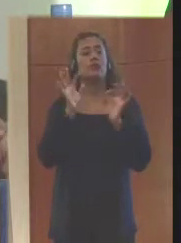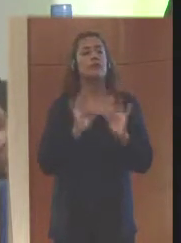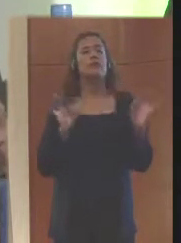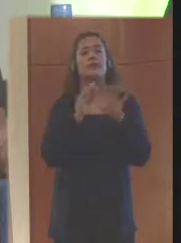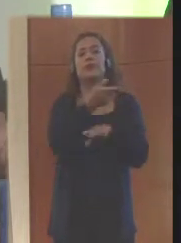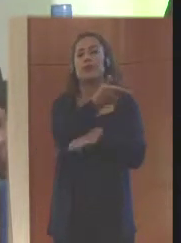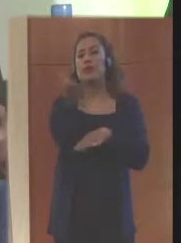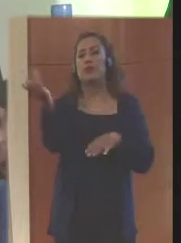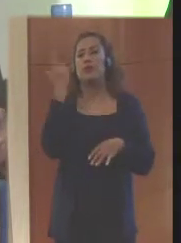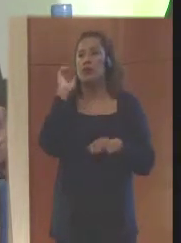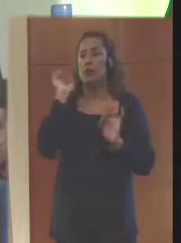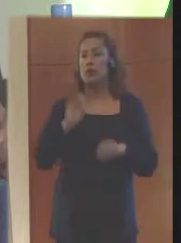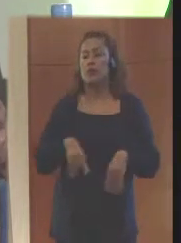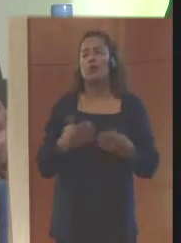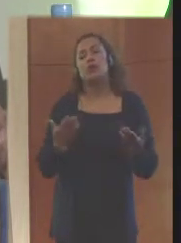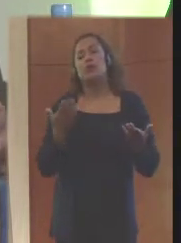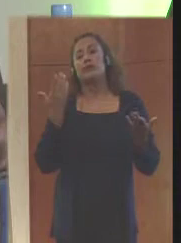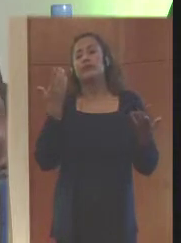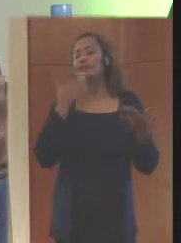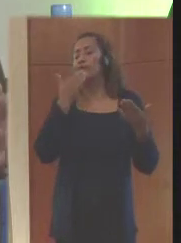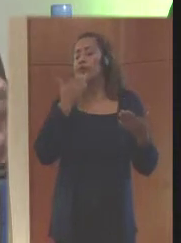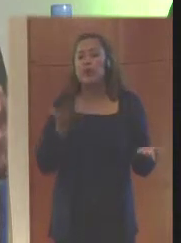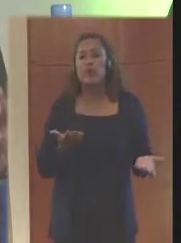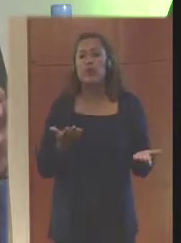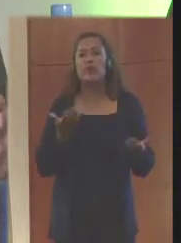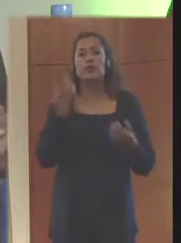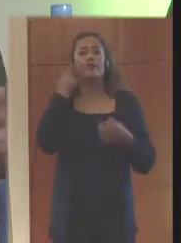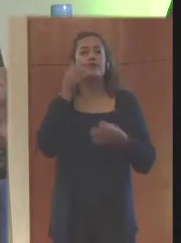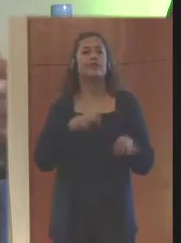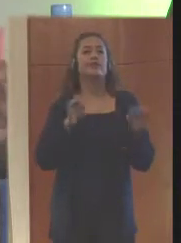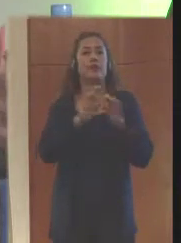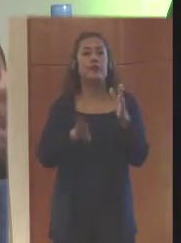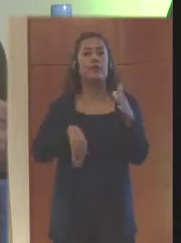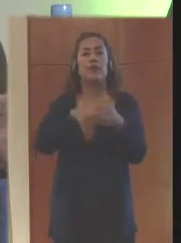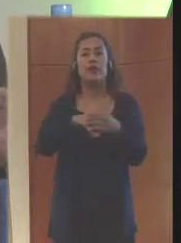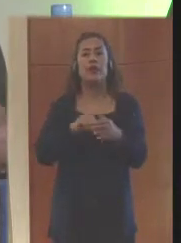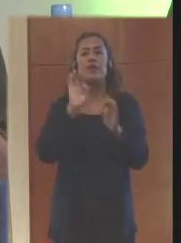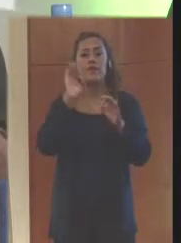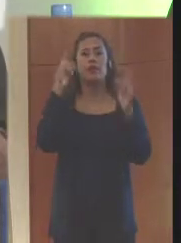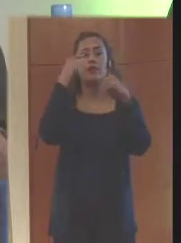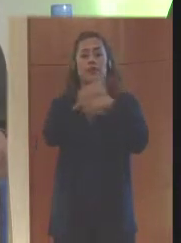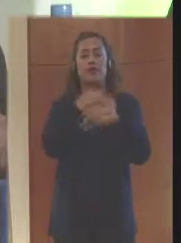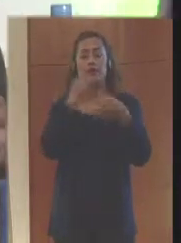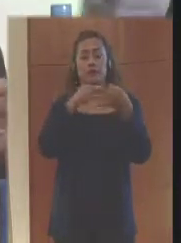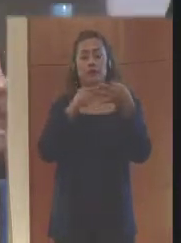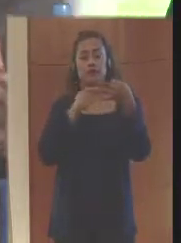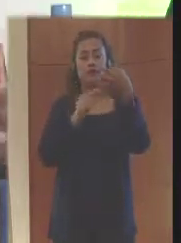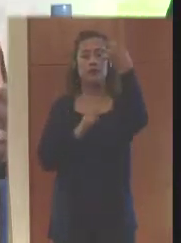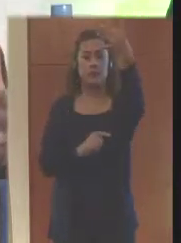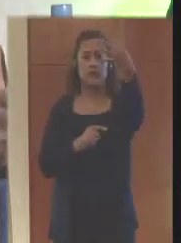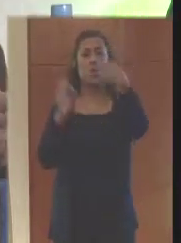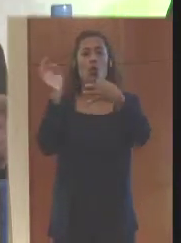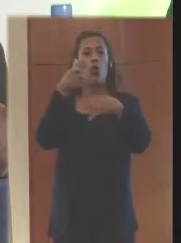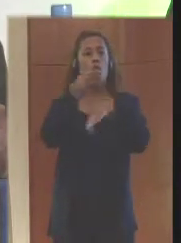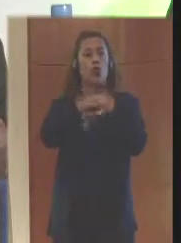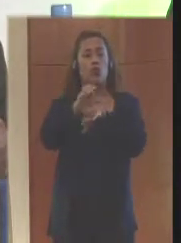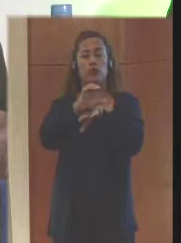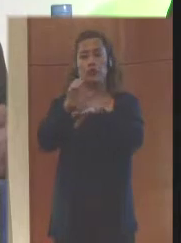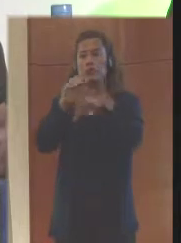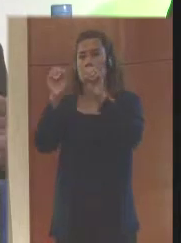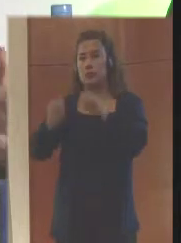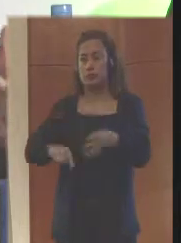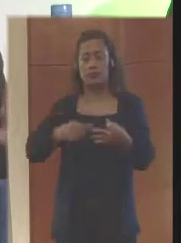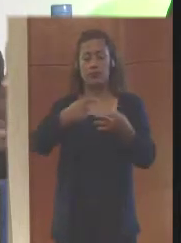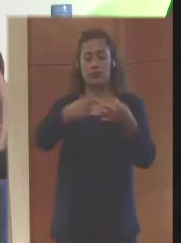un poco para definir tres retos, tres recomendaciones que ustedes